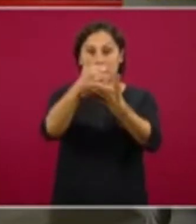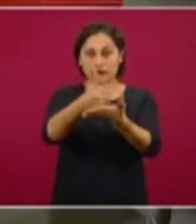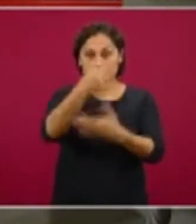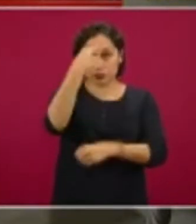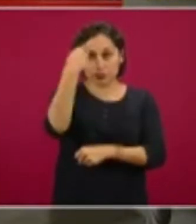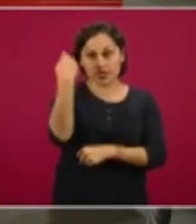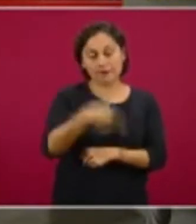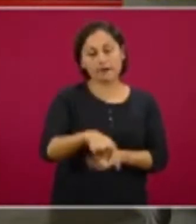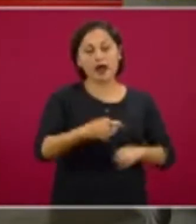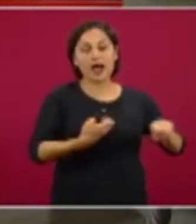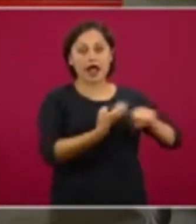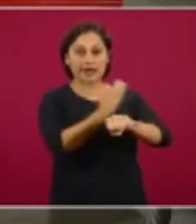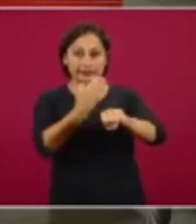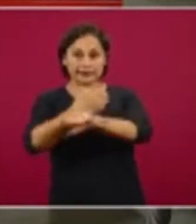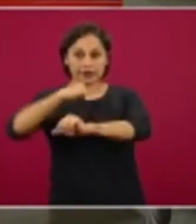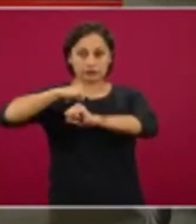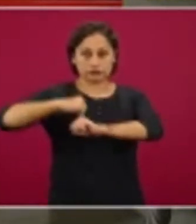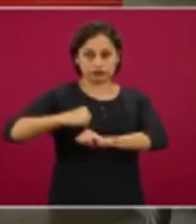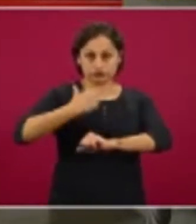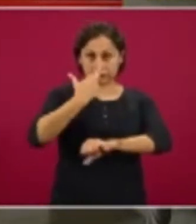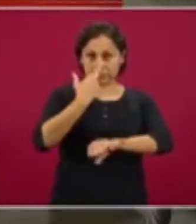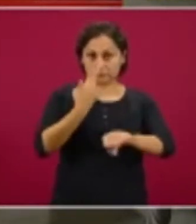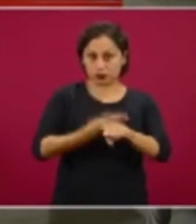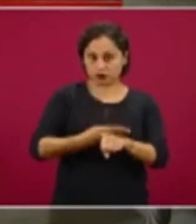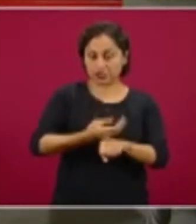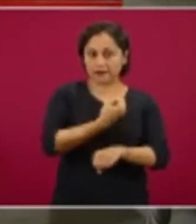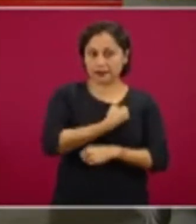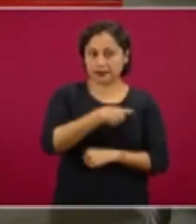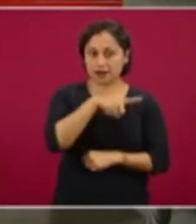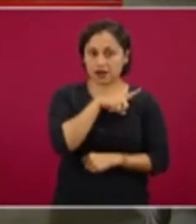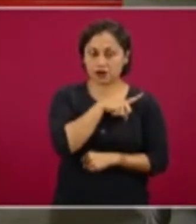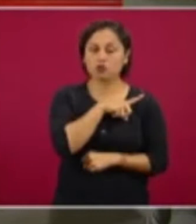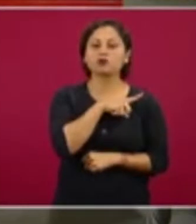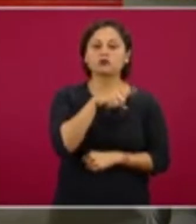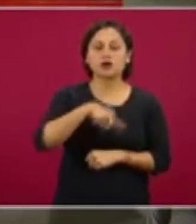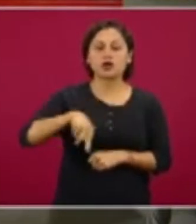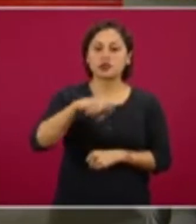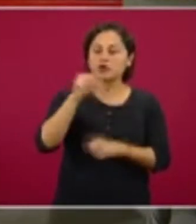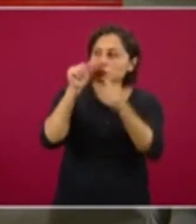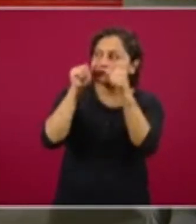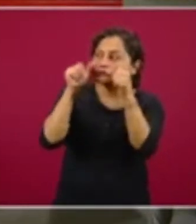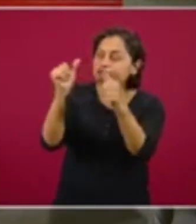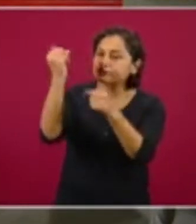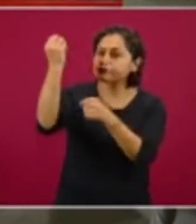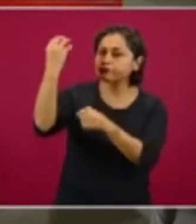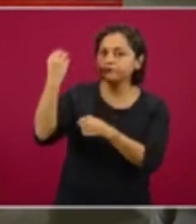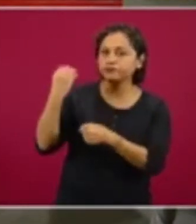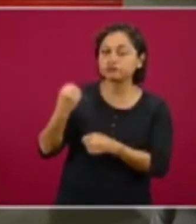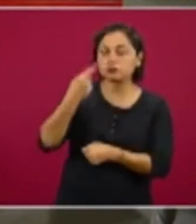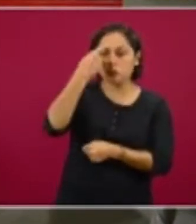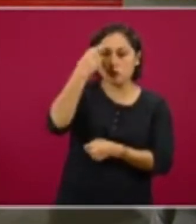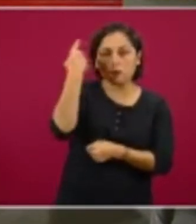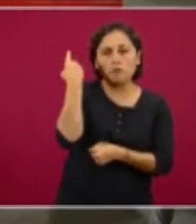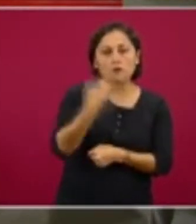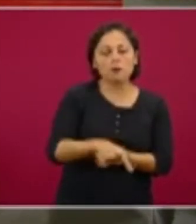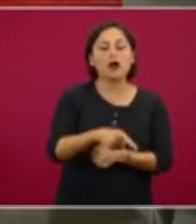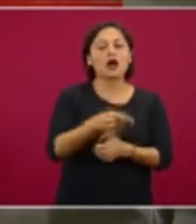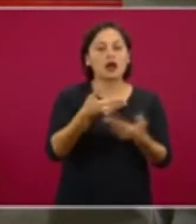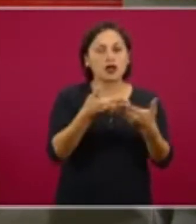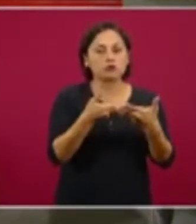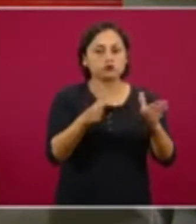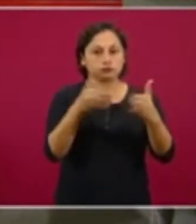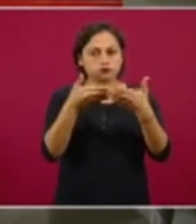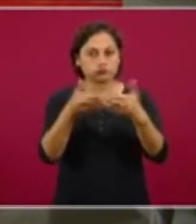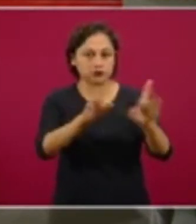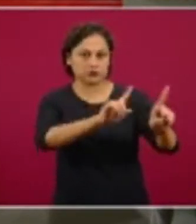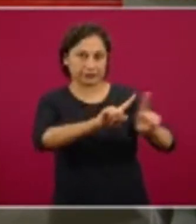número de casos activos estimados con fecha de inicio en los últimos 14 días. A nivel nacional calculan 34.223 contagios